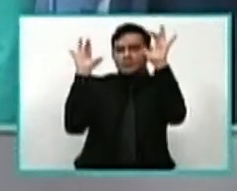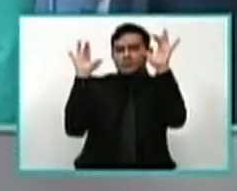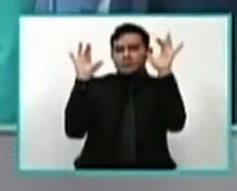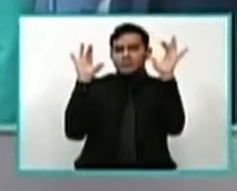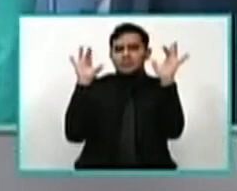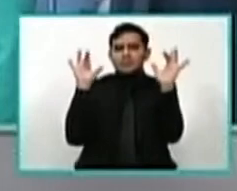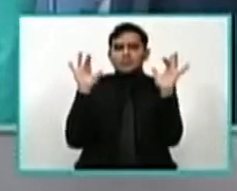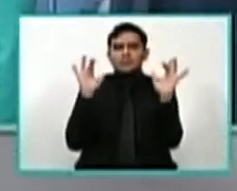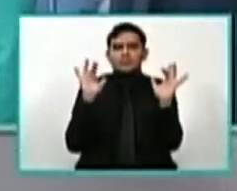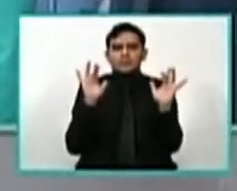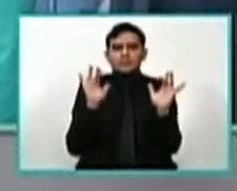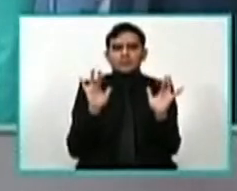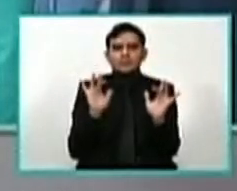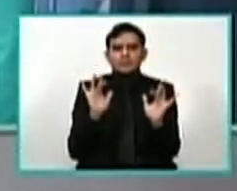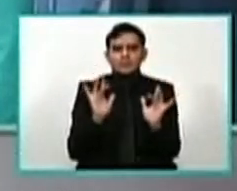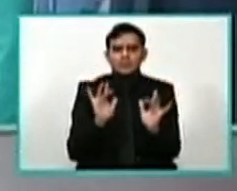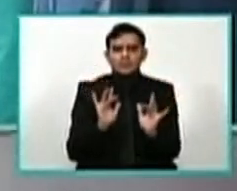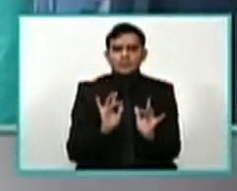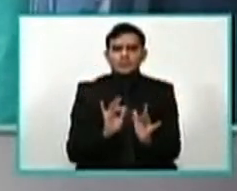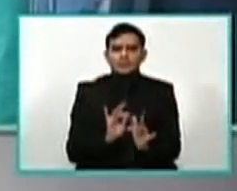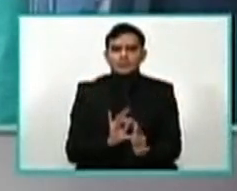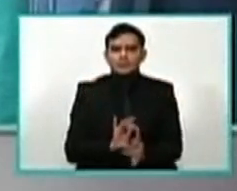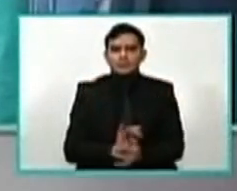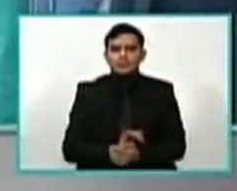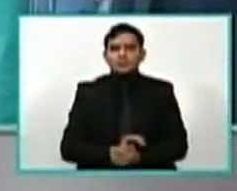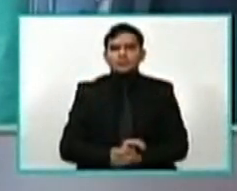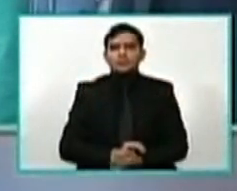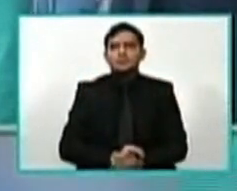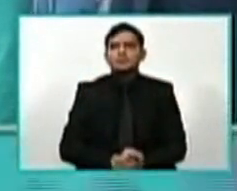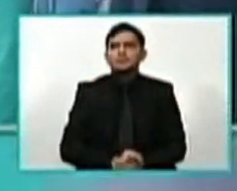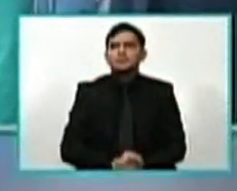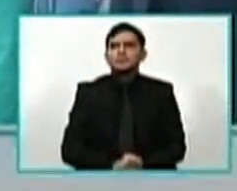nítida luz.